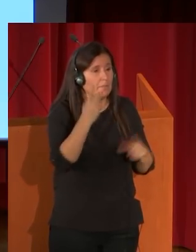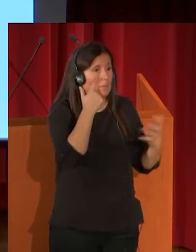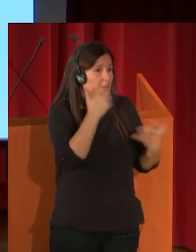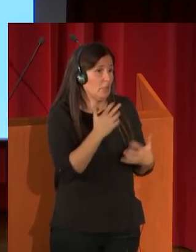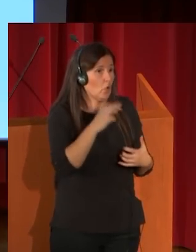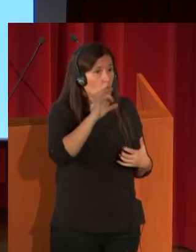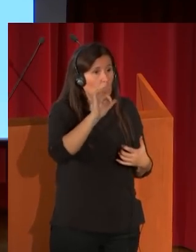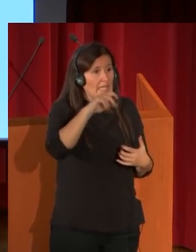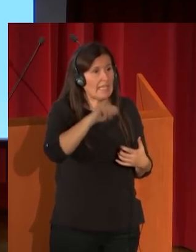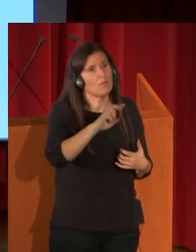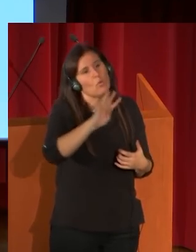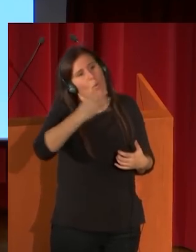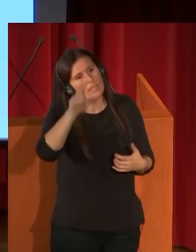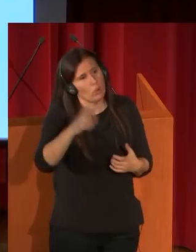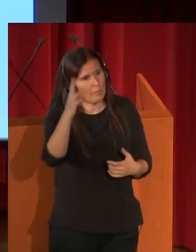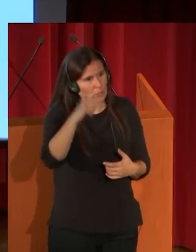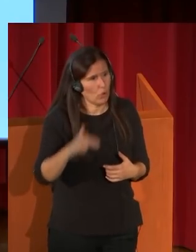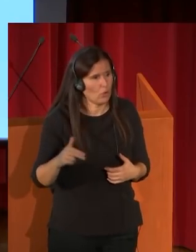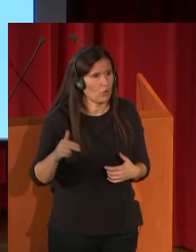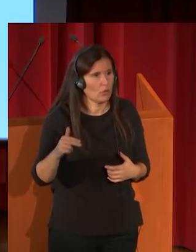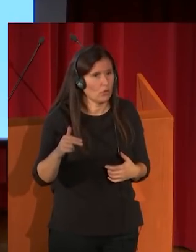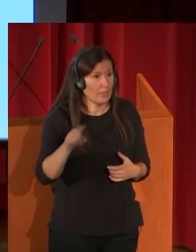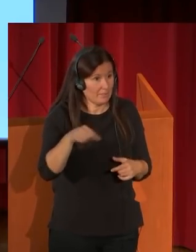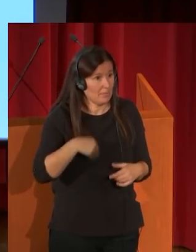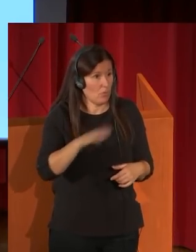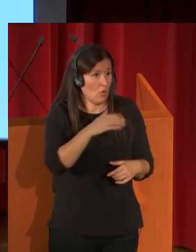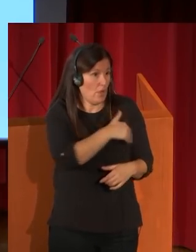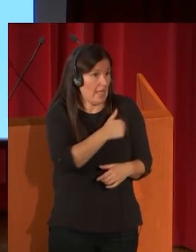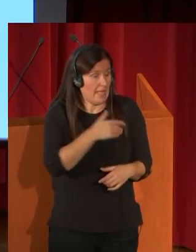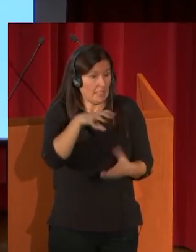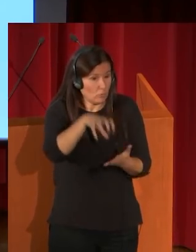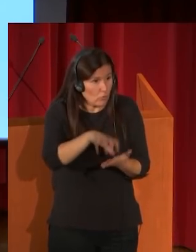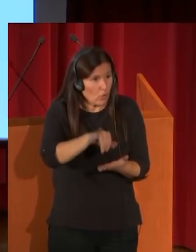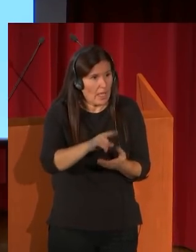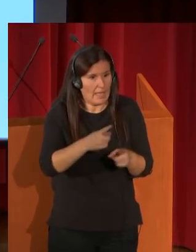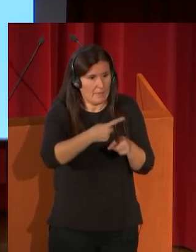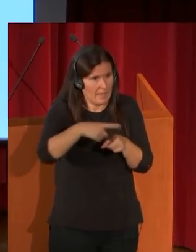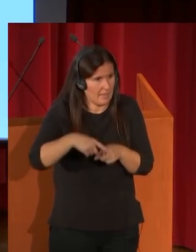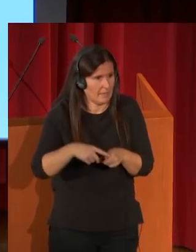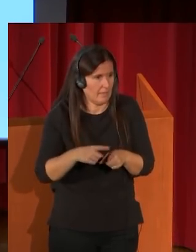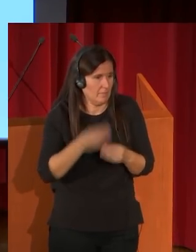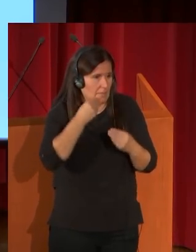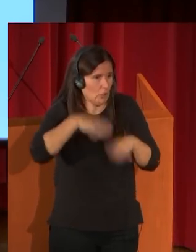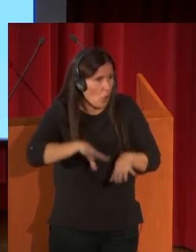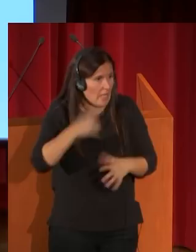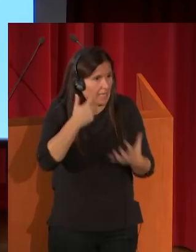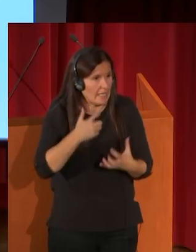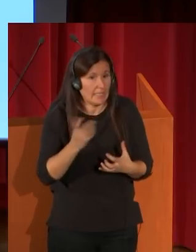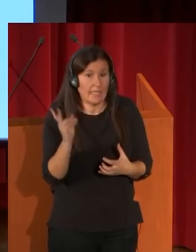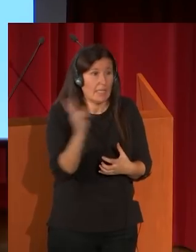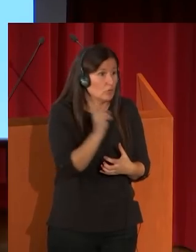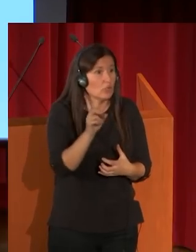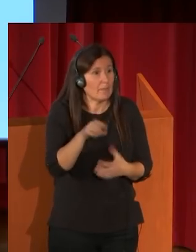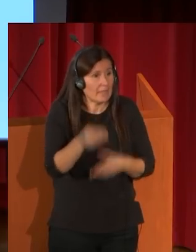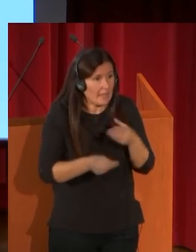pintor, diríamos, que es estudio en donde hay piezas de la historia del arte, ellos dos también